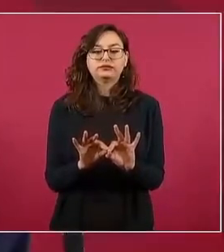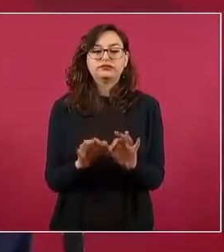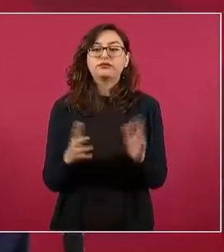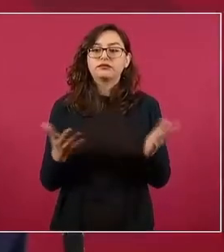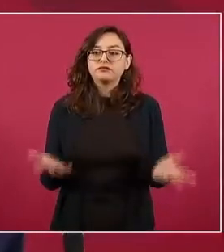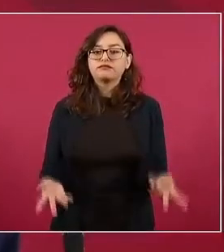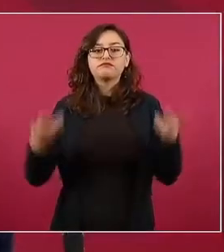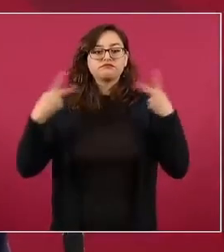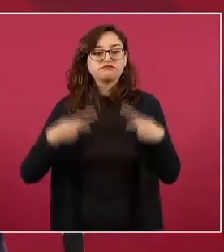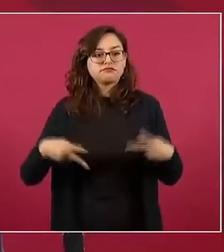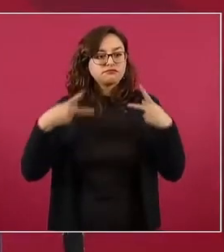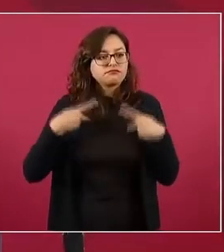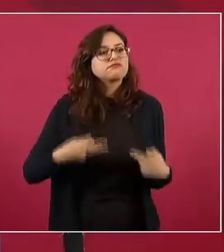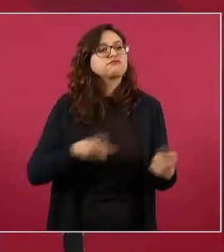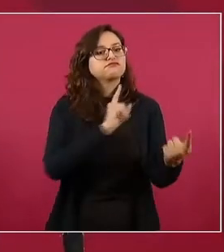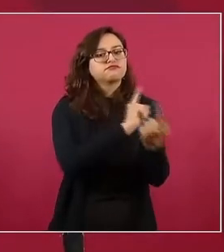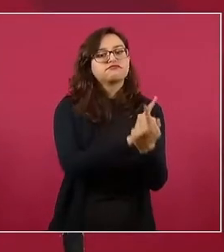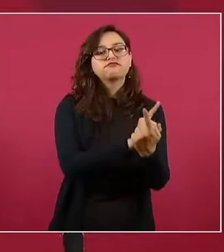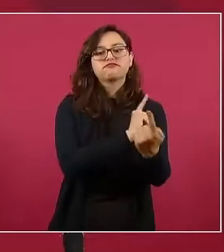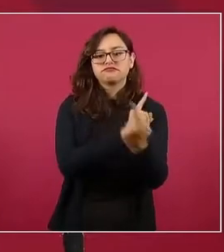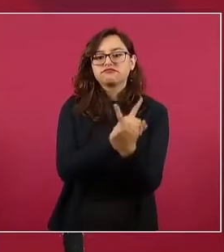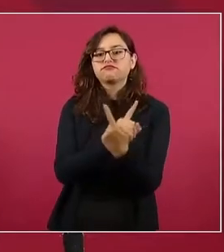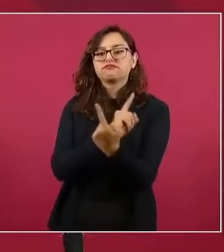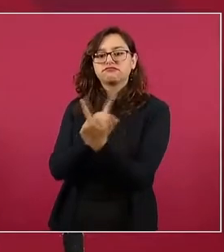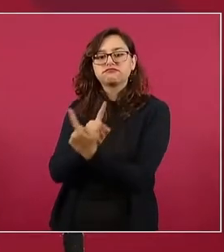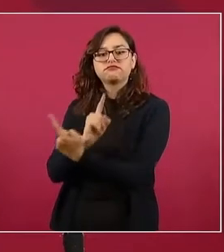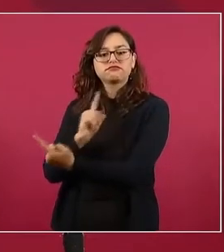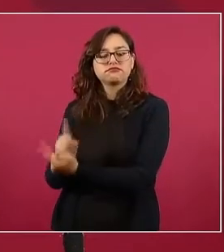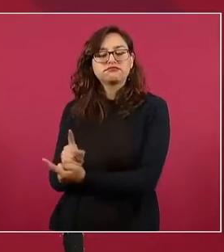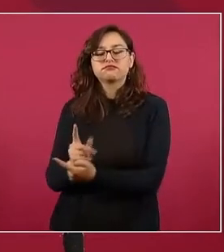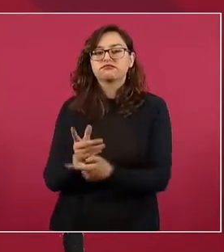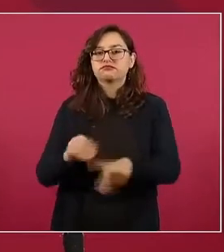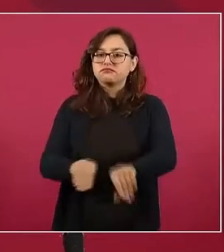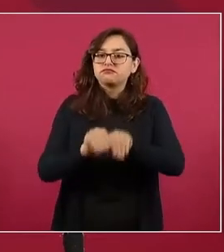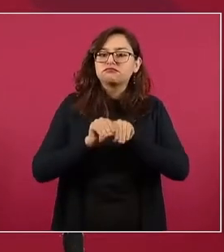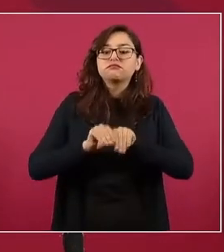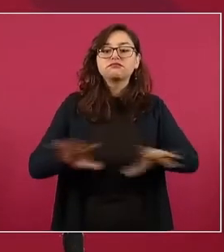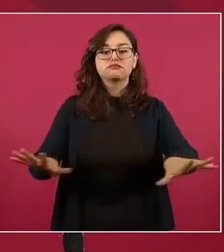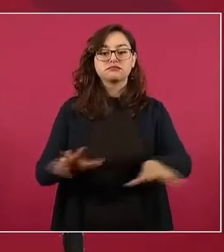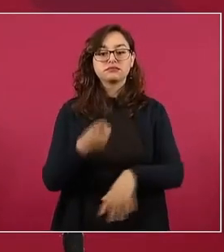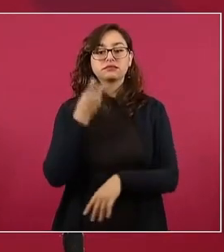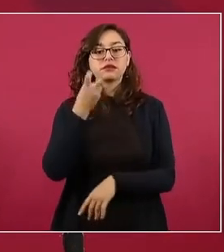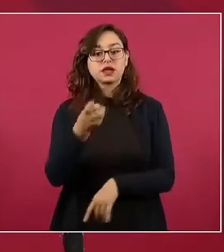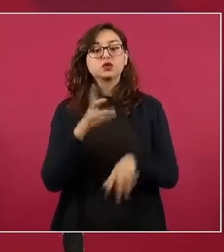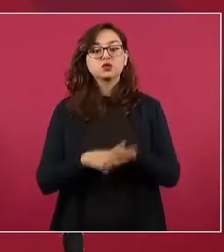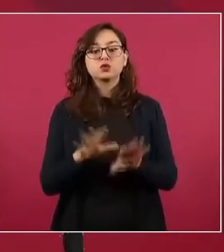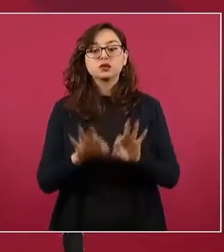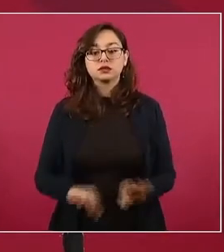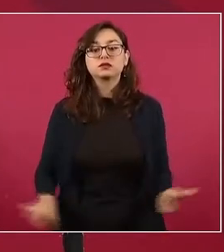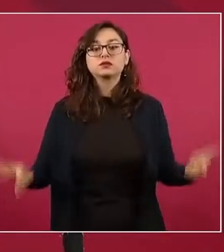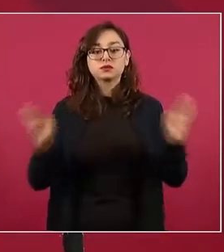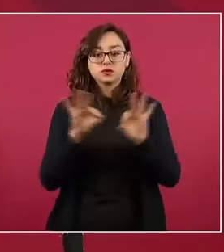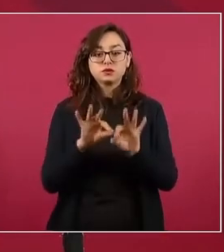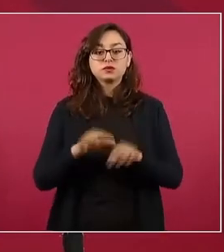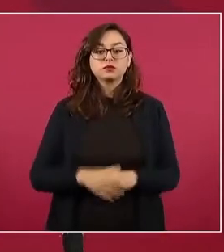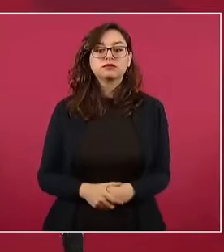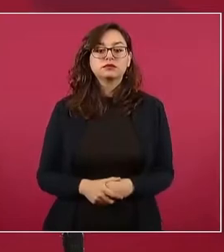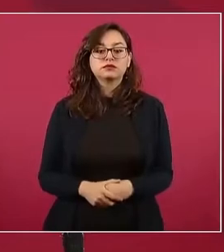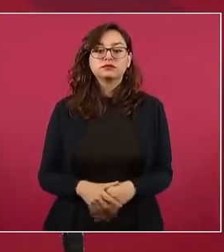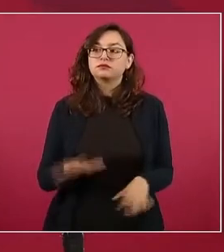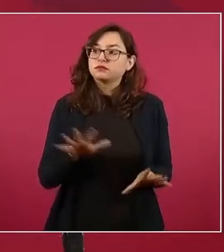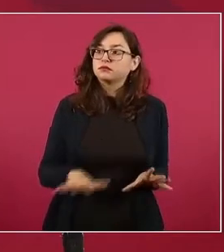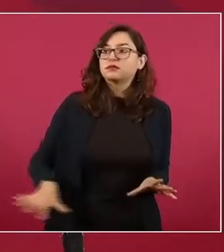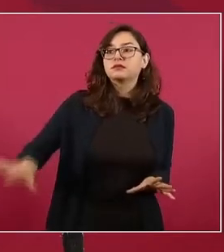hablar con la gente y tenerle confianza al pueblo,